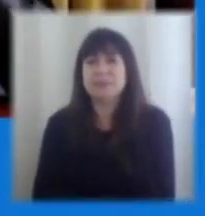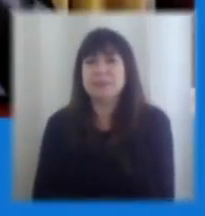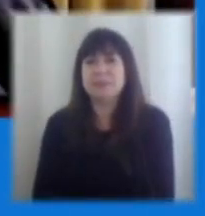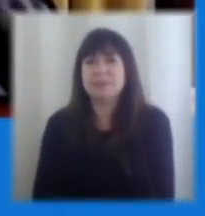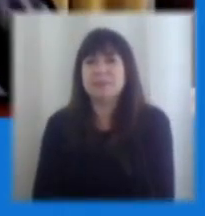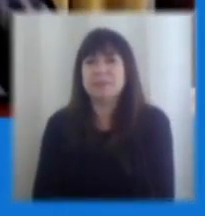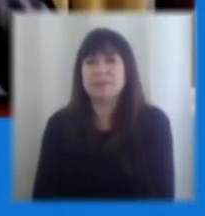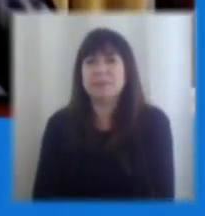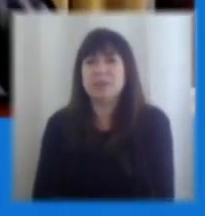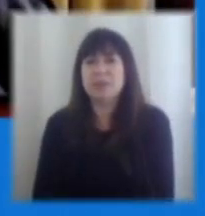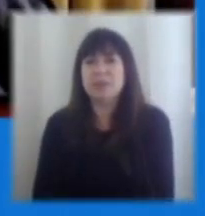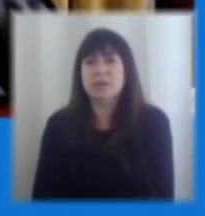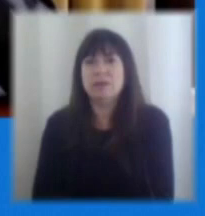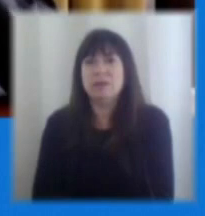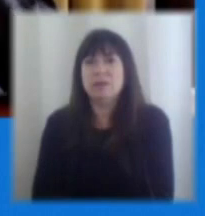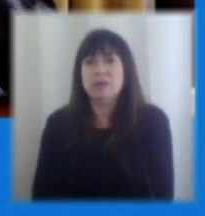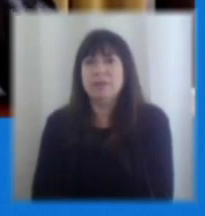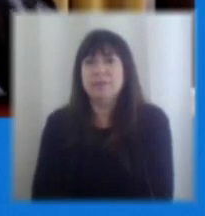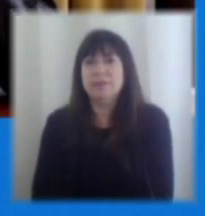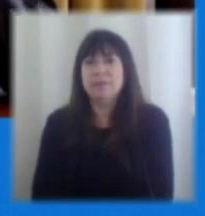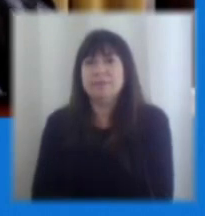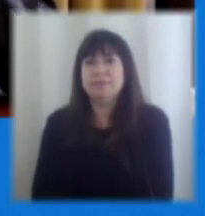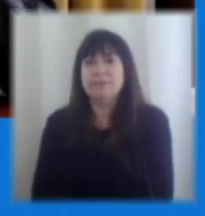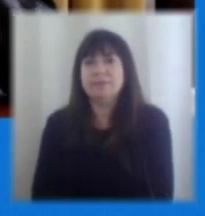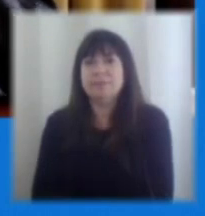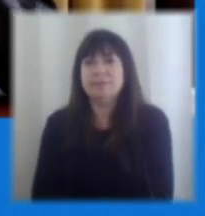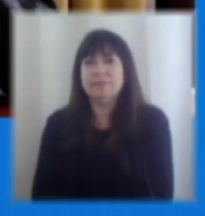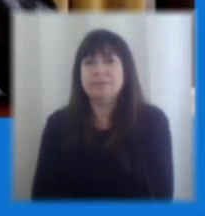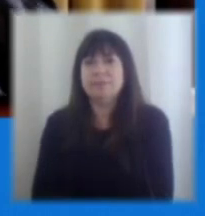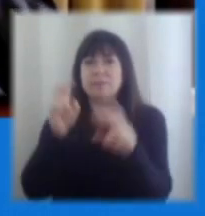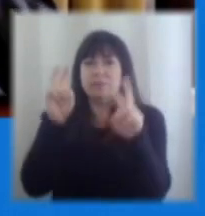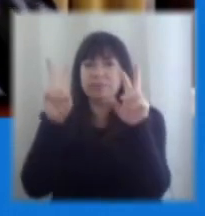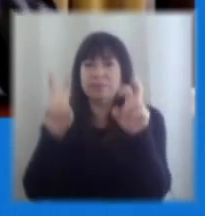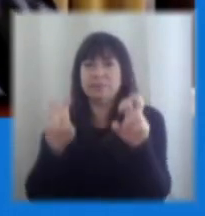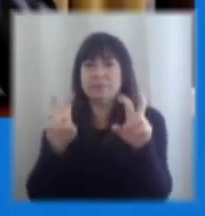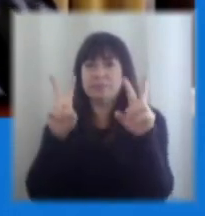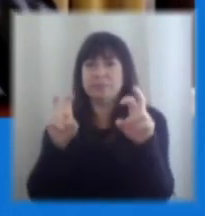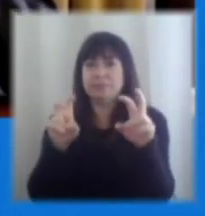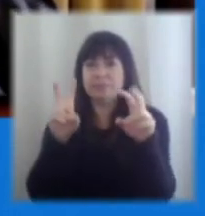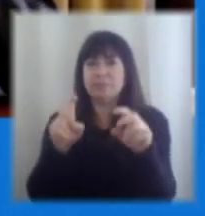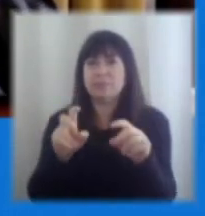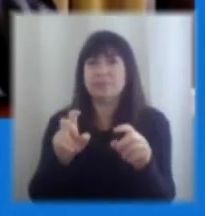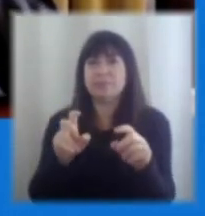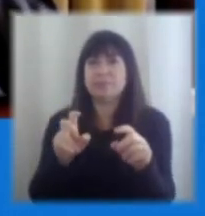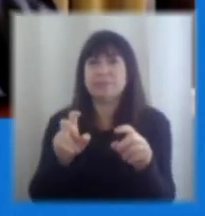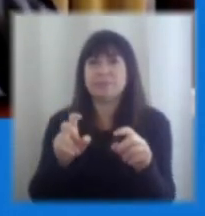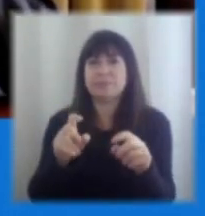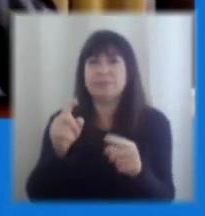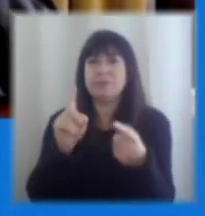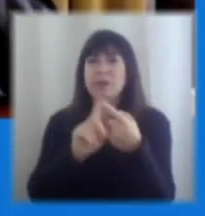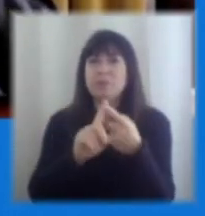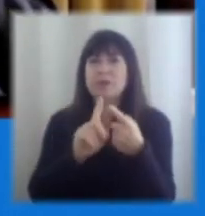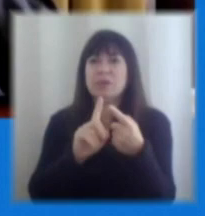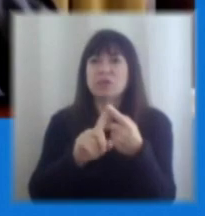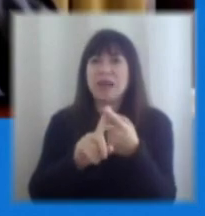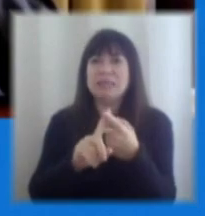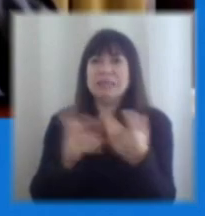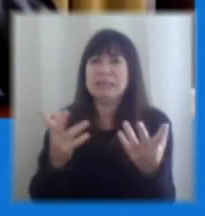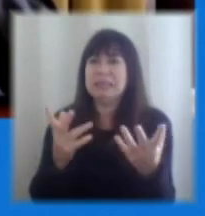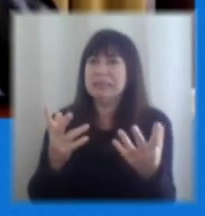oye no bueno este tema es un tema que a mí en lo personal me interpela hace muchos años